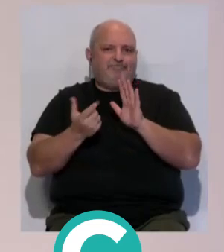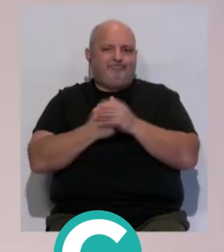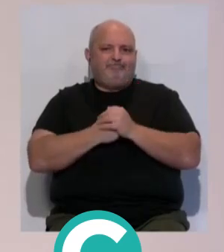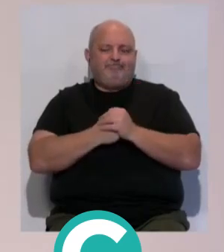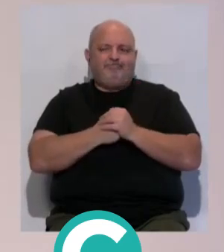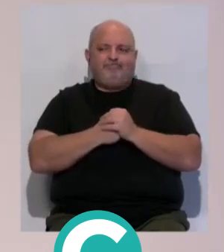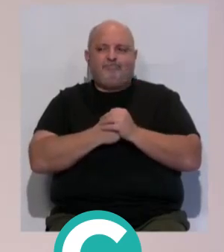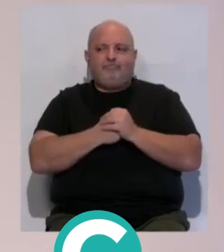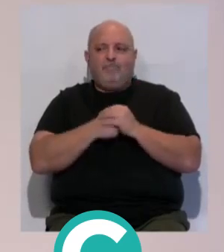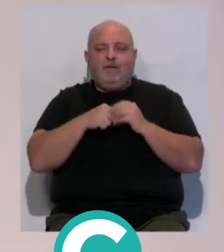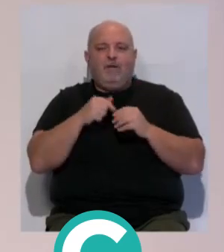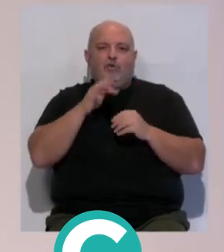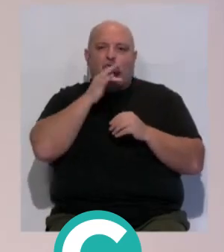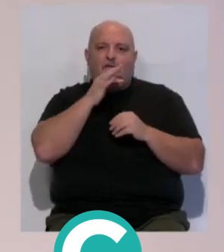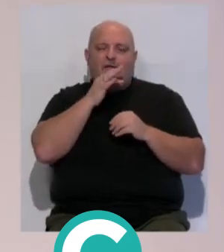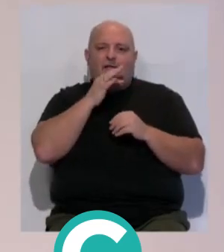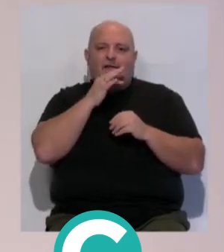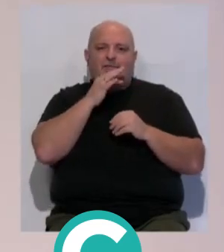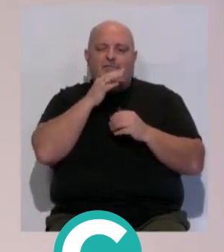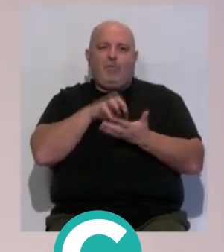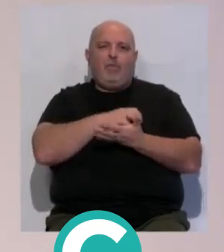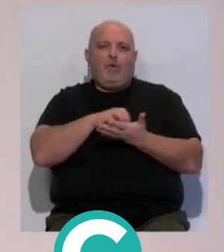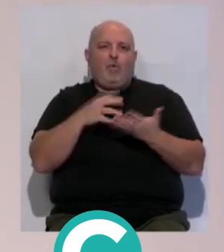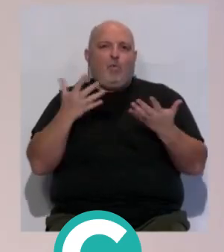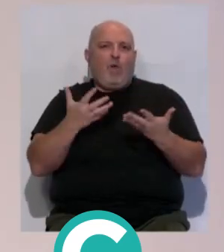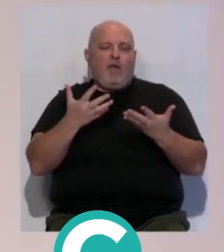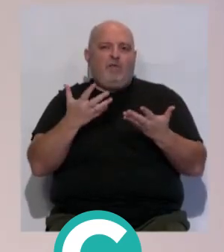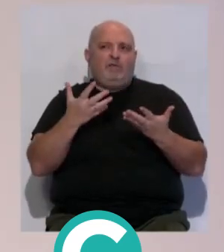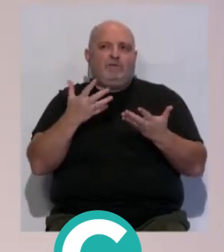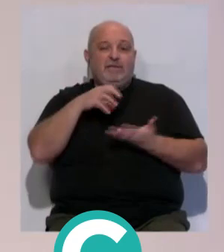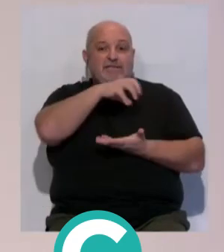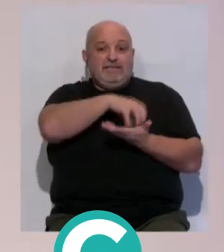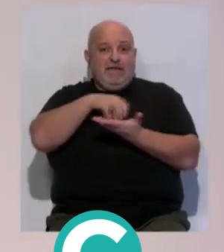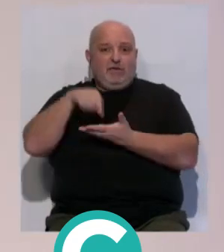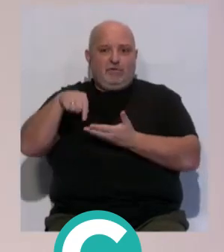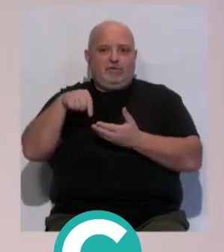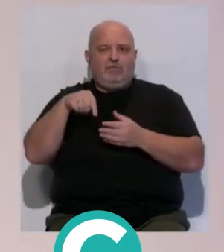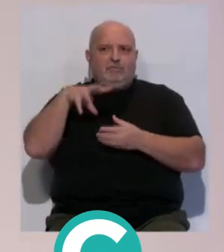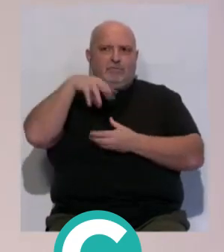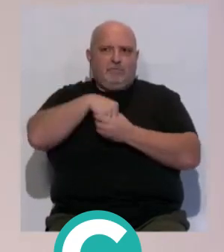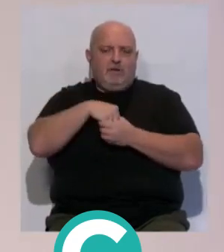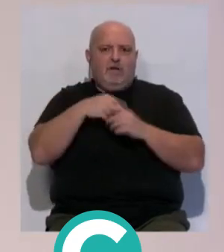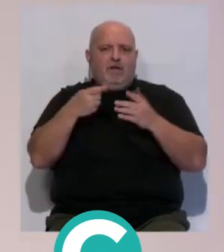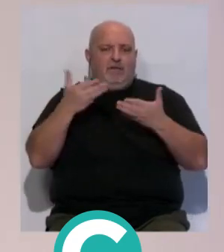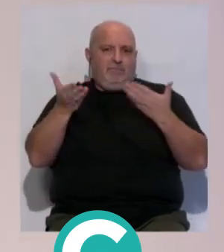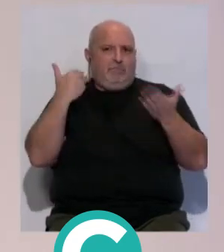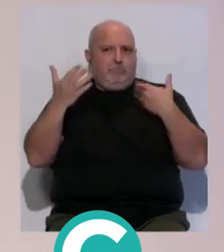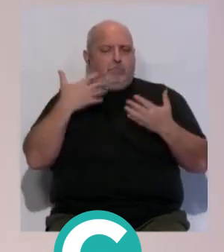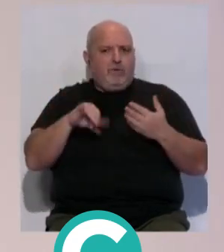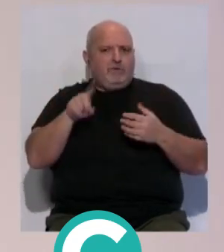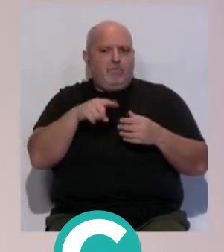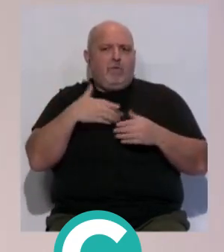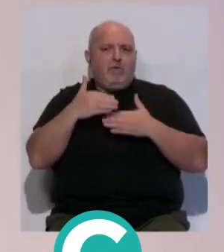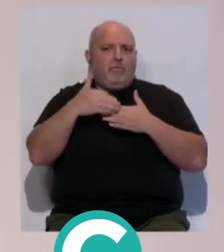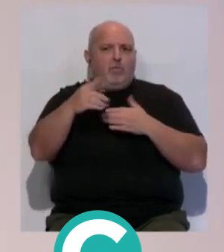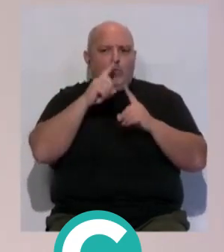bueno, estemos un poco ahí en duda de si nuestros chiringuitos, siendo incluso desmontables como son, puedan permanecer